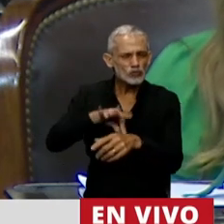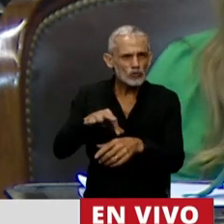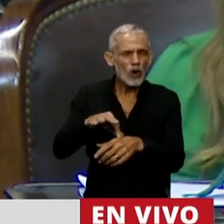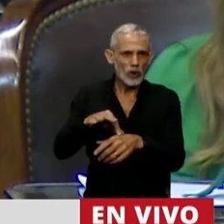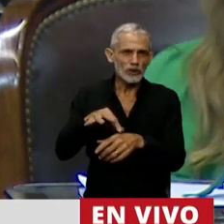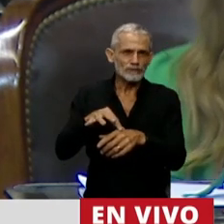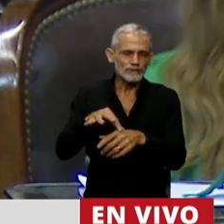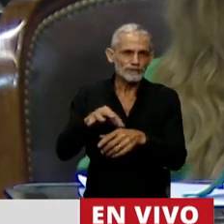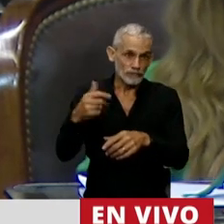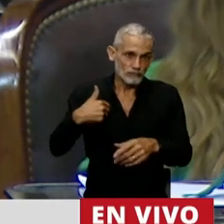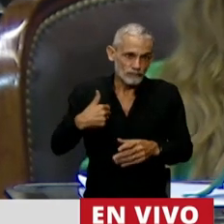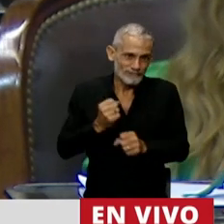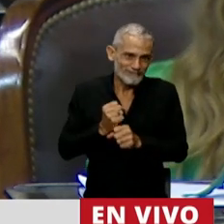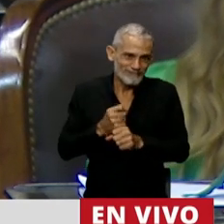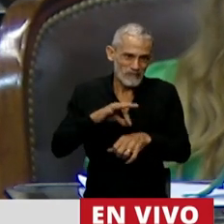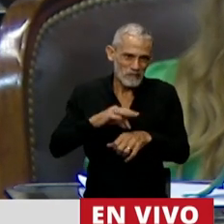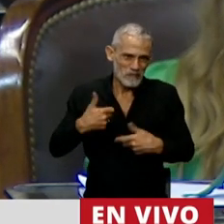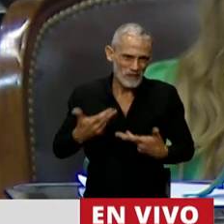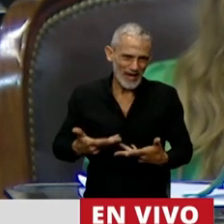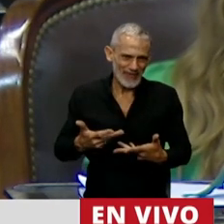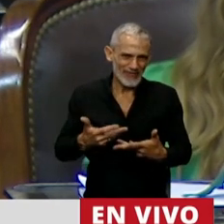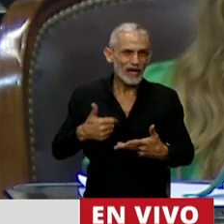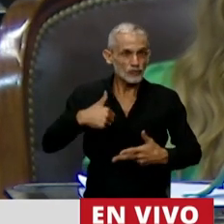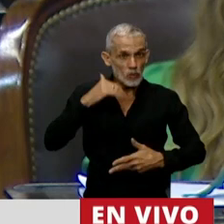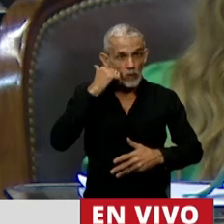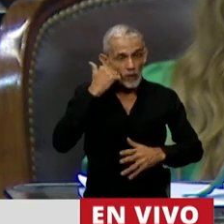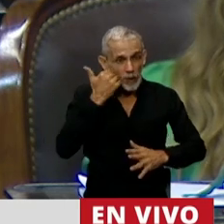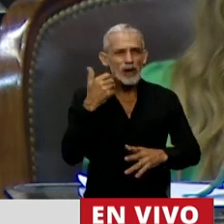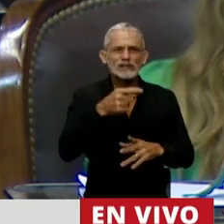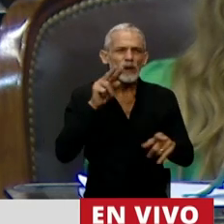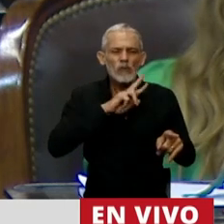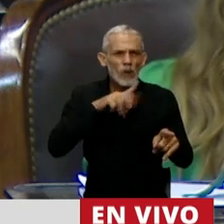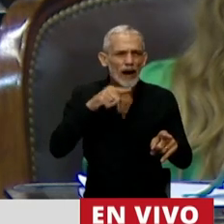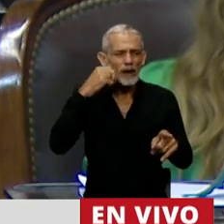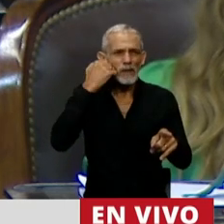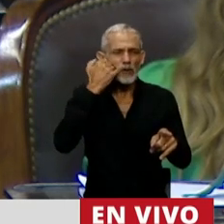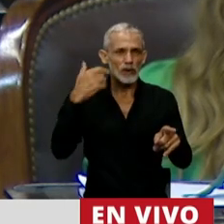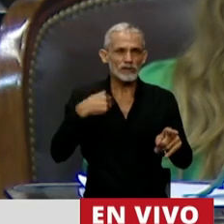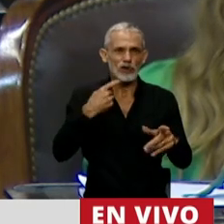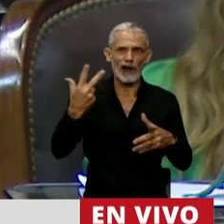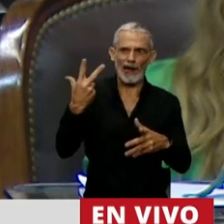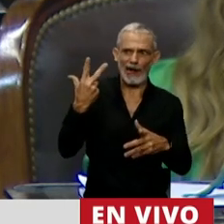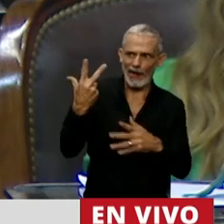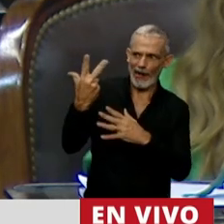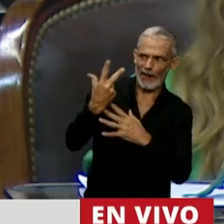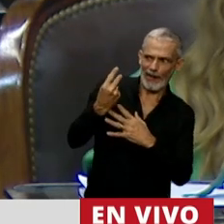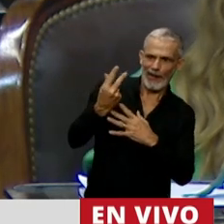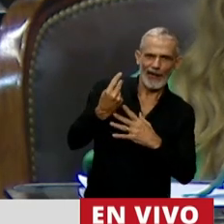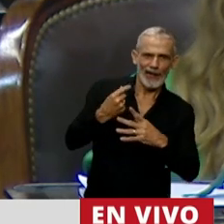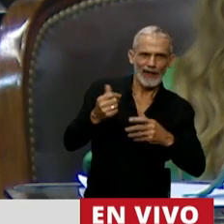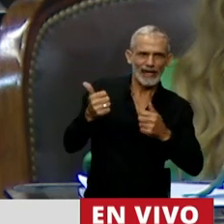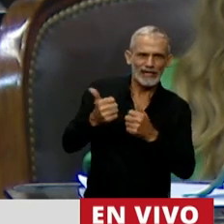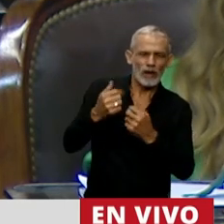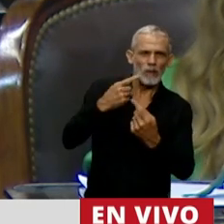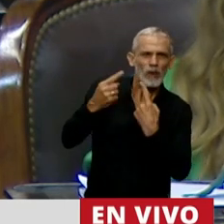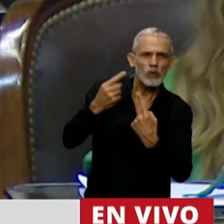ejercía mi profesión de médica. Que con vergüenza y con miedo a que les diga que no, se acercaban